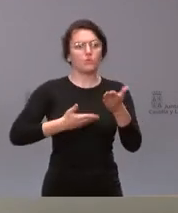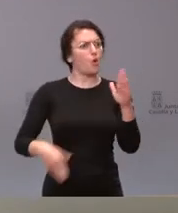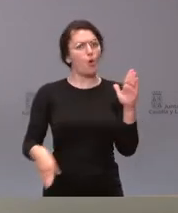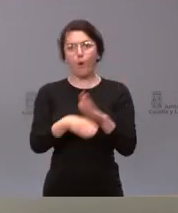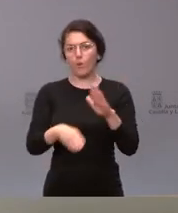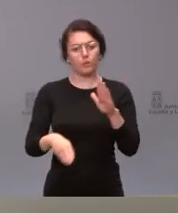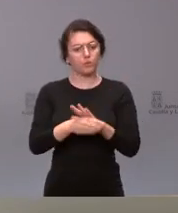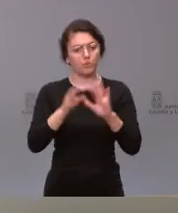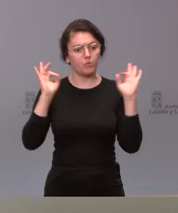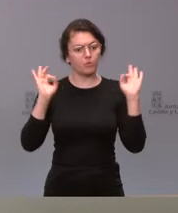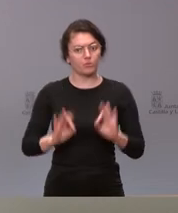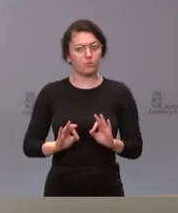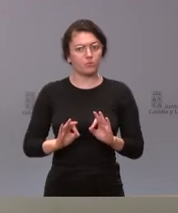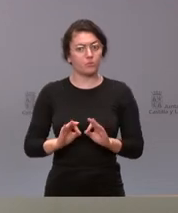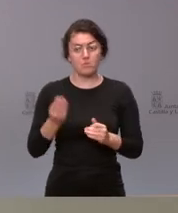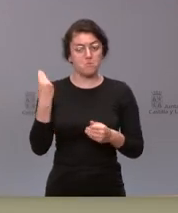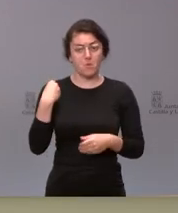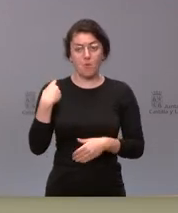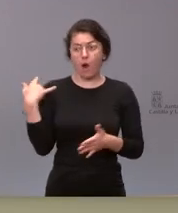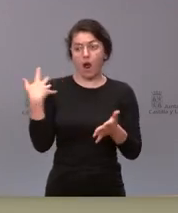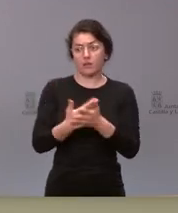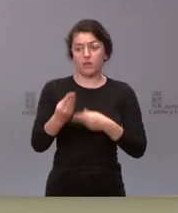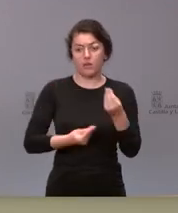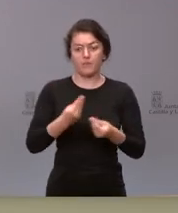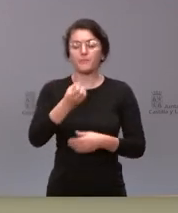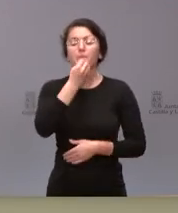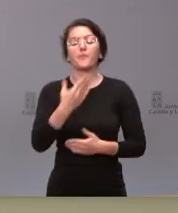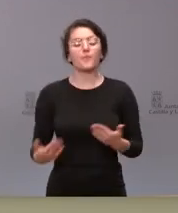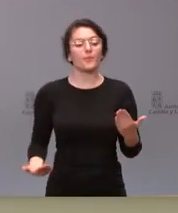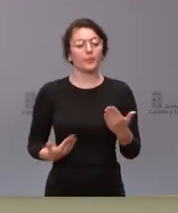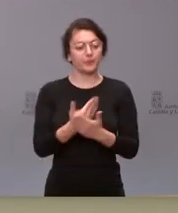a dudas como hemos hecho hasta ahora Sí, buenos días portavoz